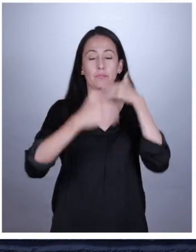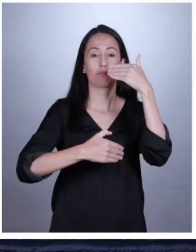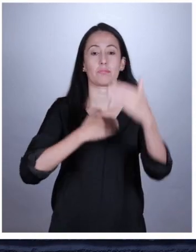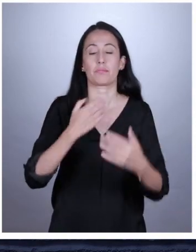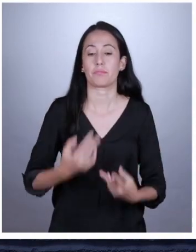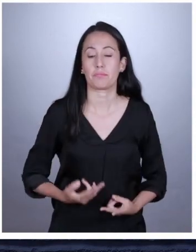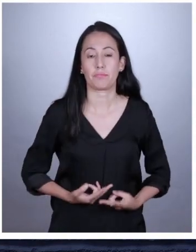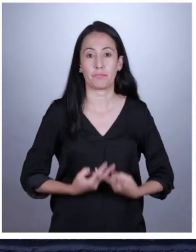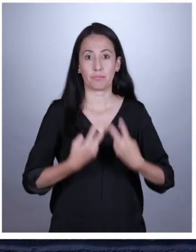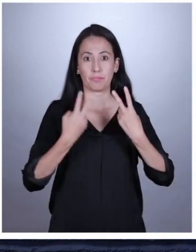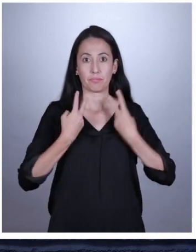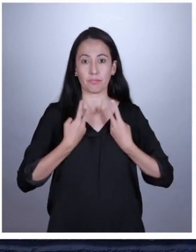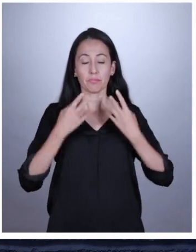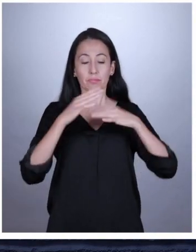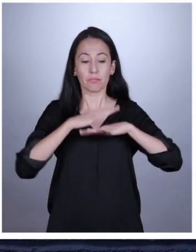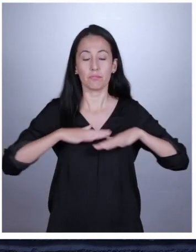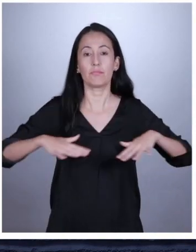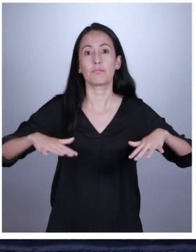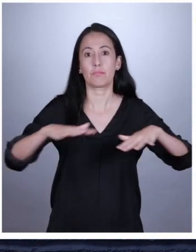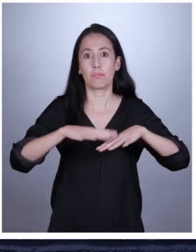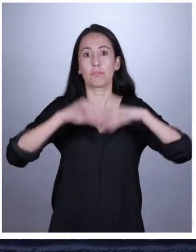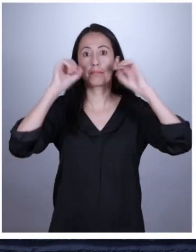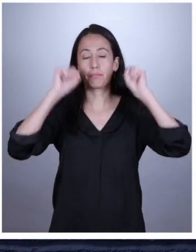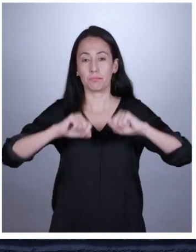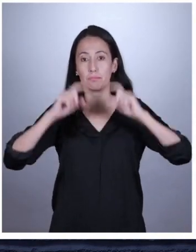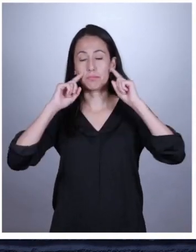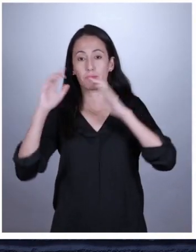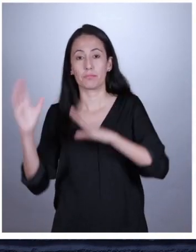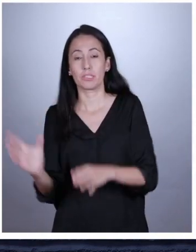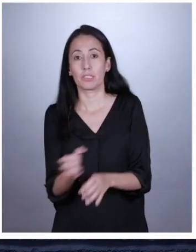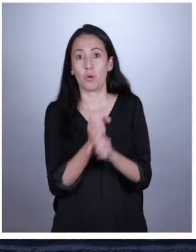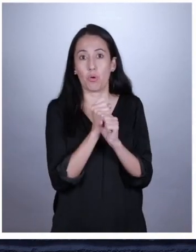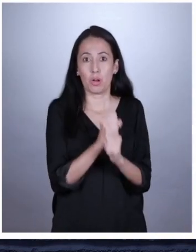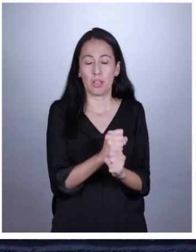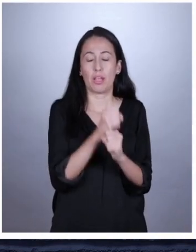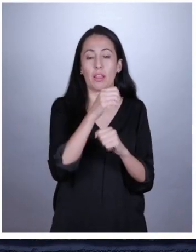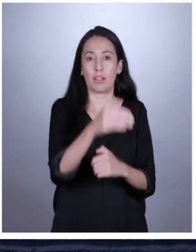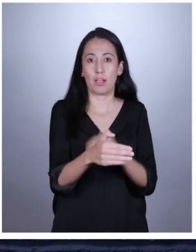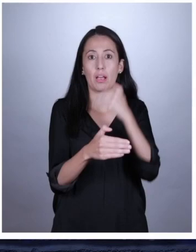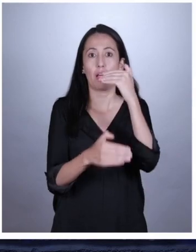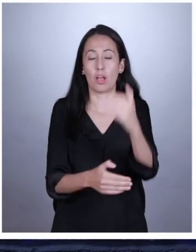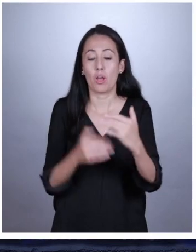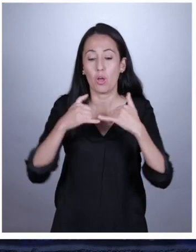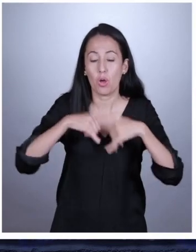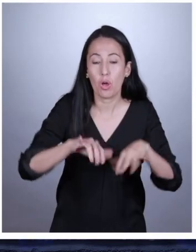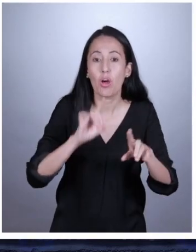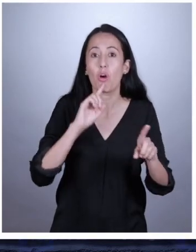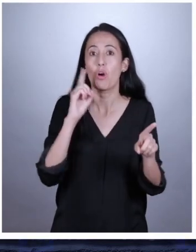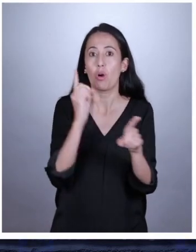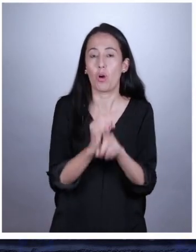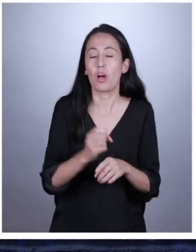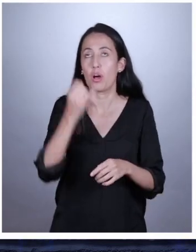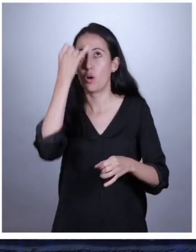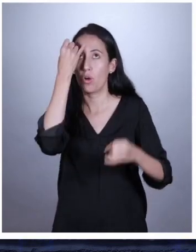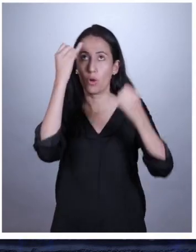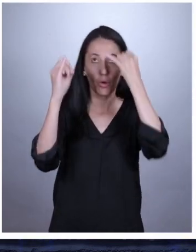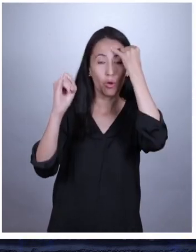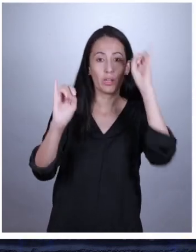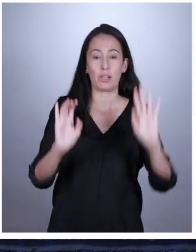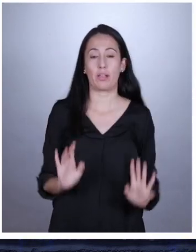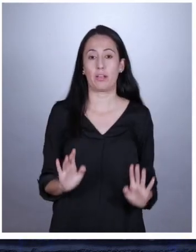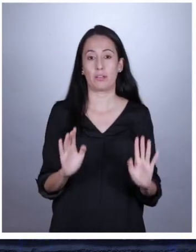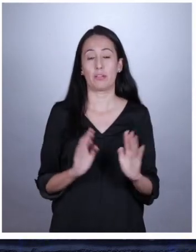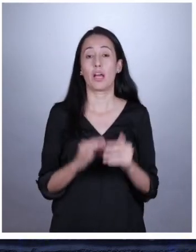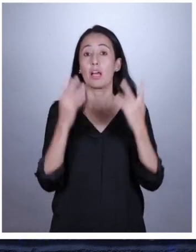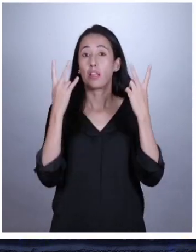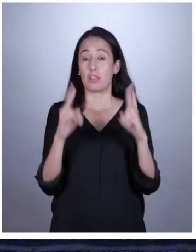Tenemos el derecho a la vida, el derecho a la libertad, el derecho a la seguridad. Sin importar cuál sea tu etnia, condición social o ideología.